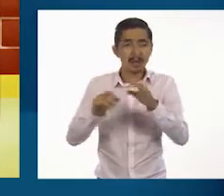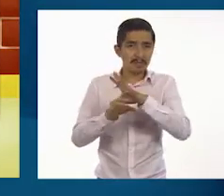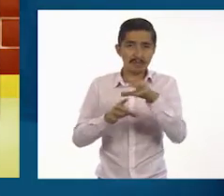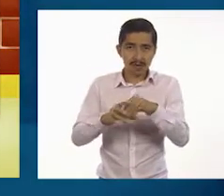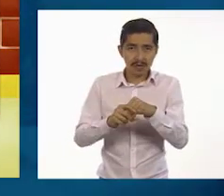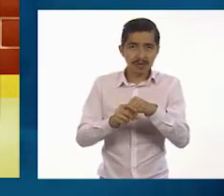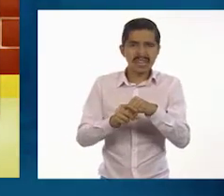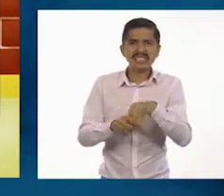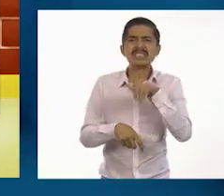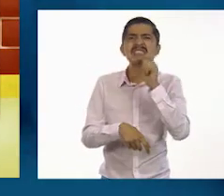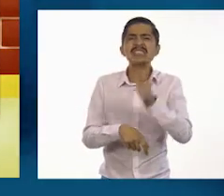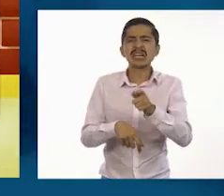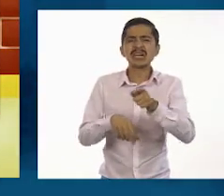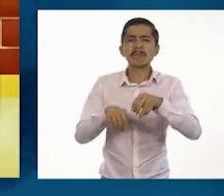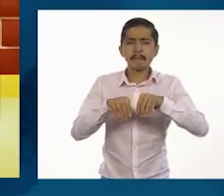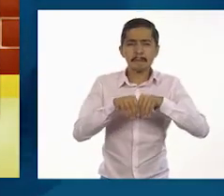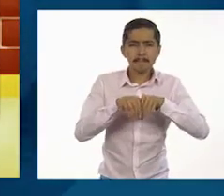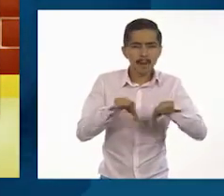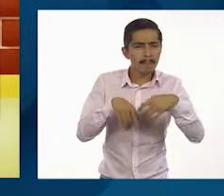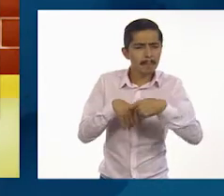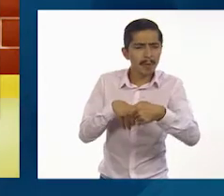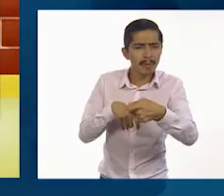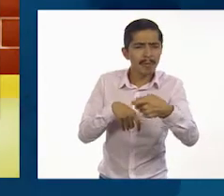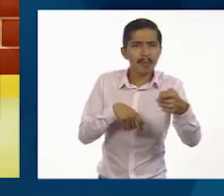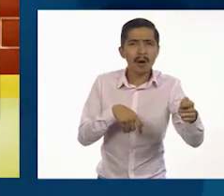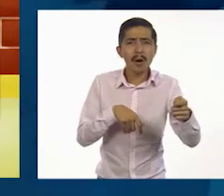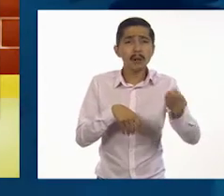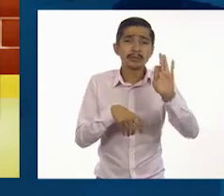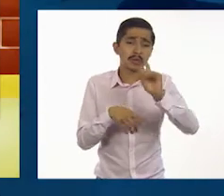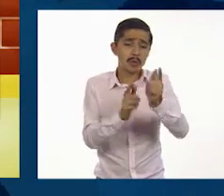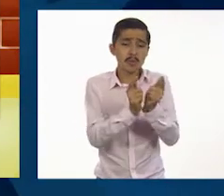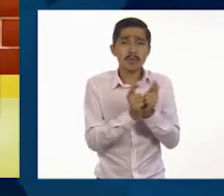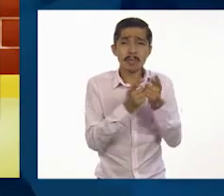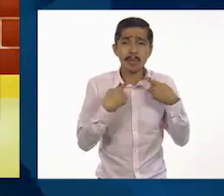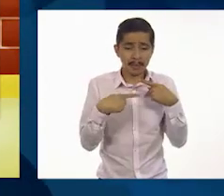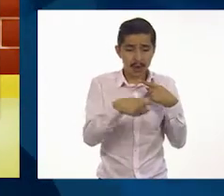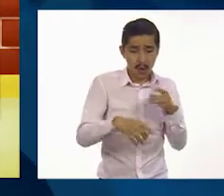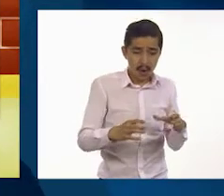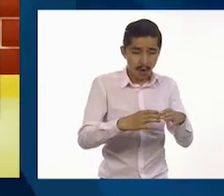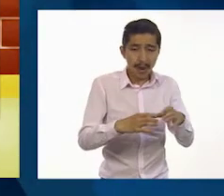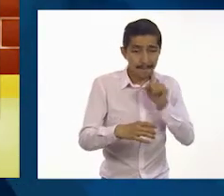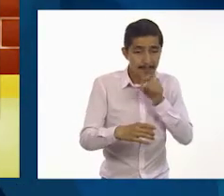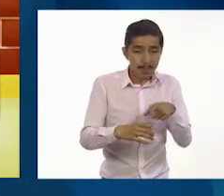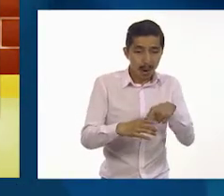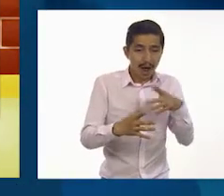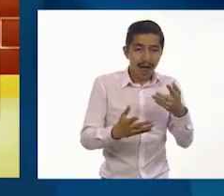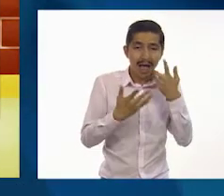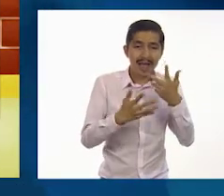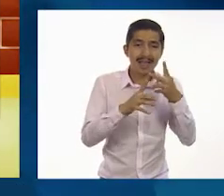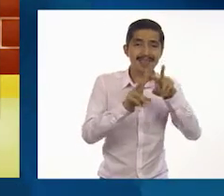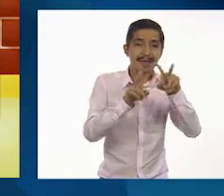es distribuido en forma regular a un grupo de gente que tiene algo en común con ese tema.